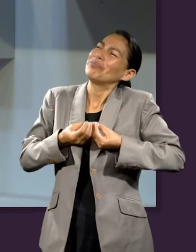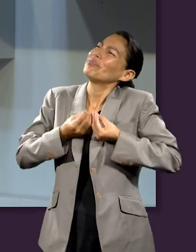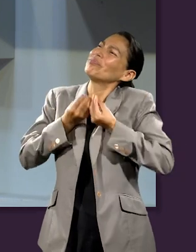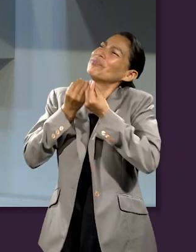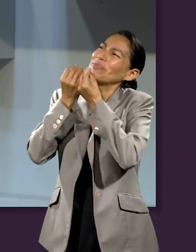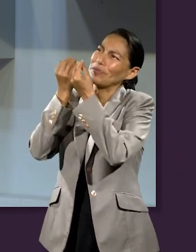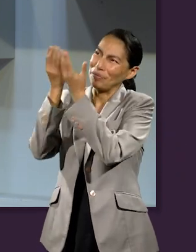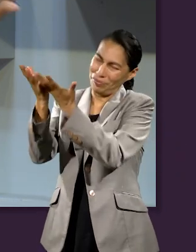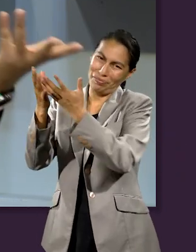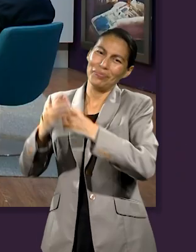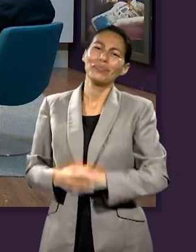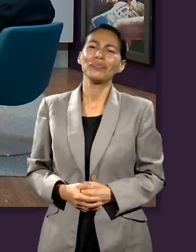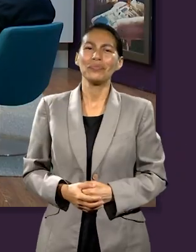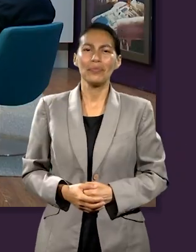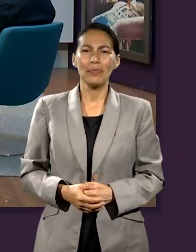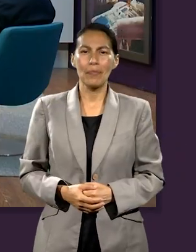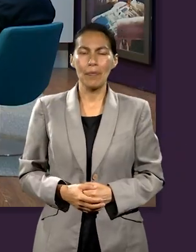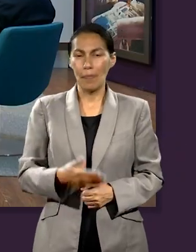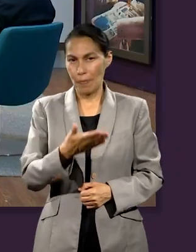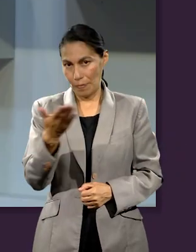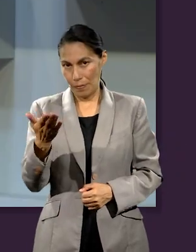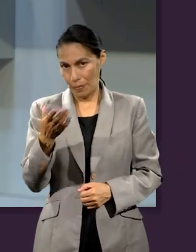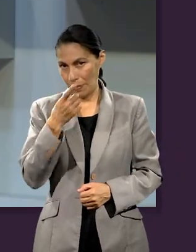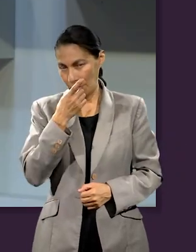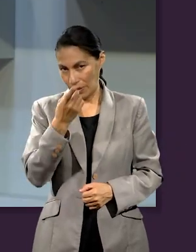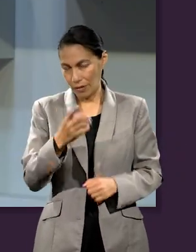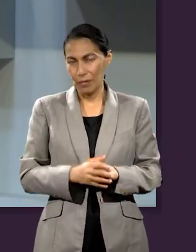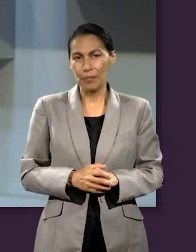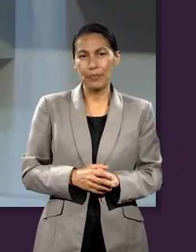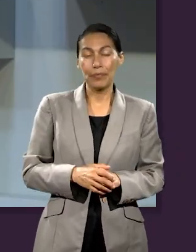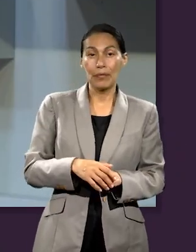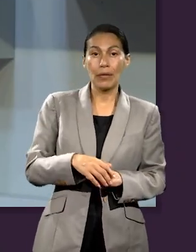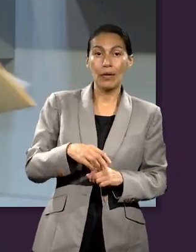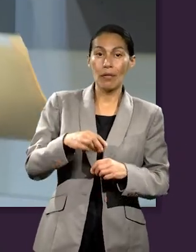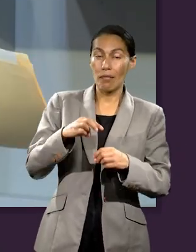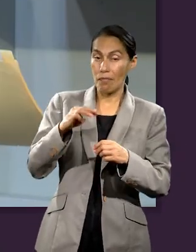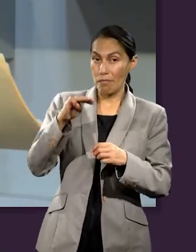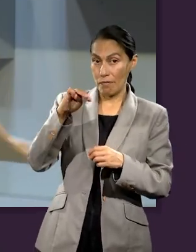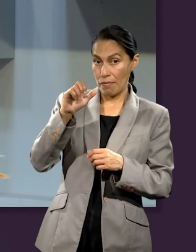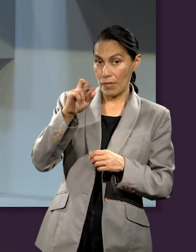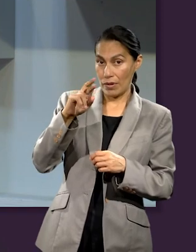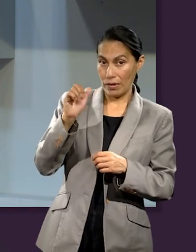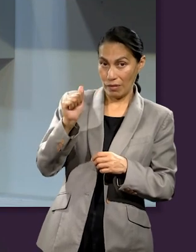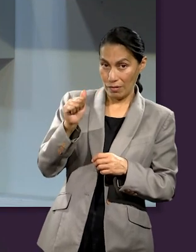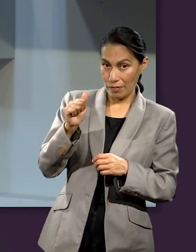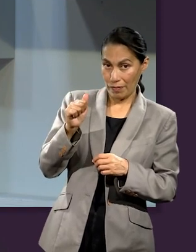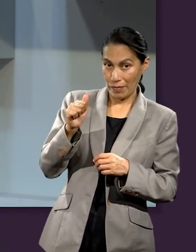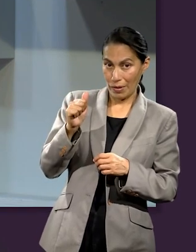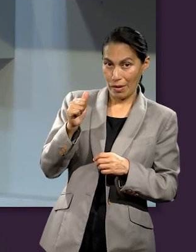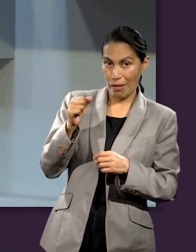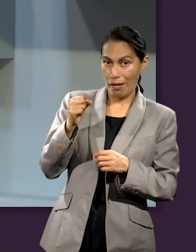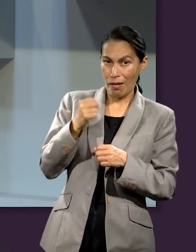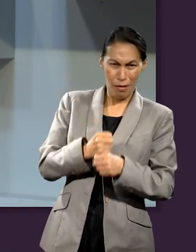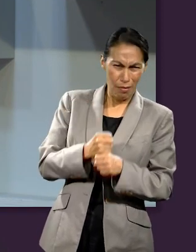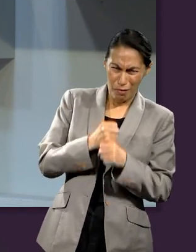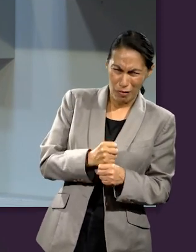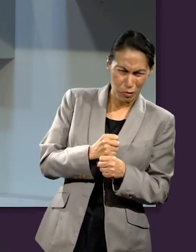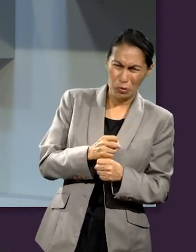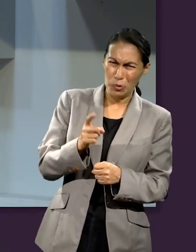de esta semana a sus vidas? Mientras tanto, ustedes lo piensan, quiero enfatizar, queridos amigos, María dio un sacrificio a Jesús,